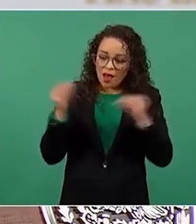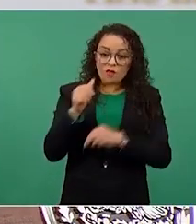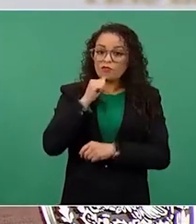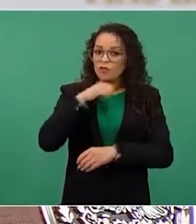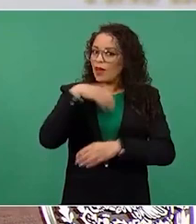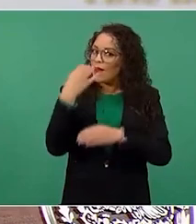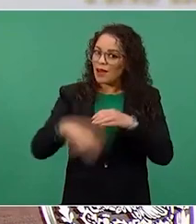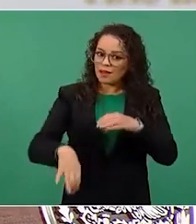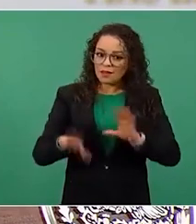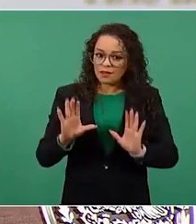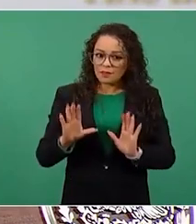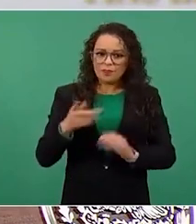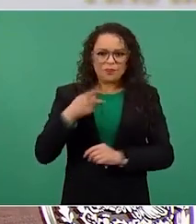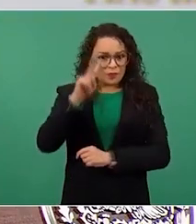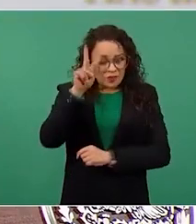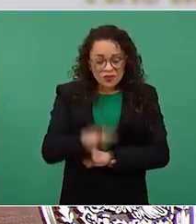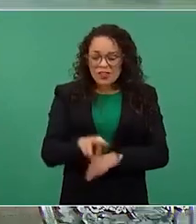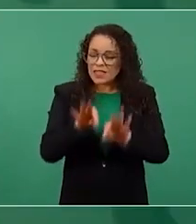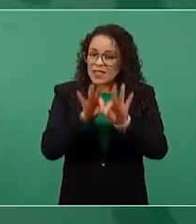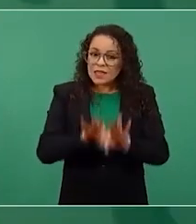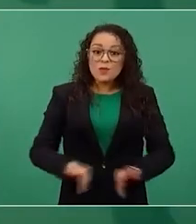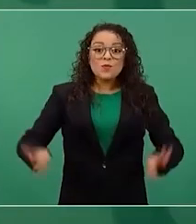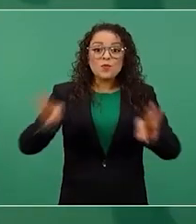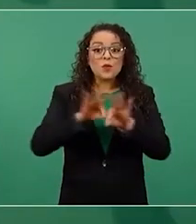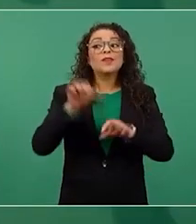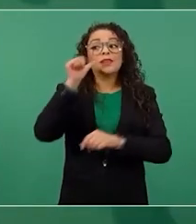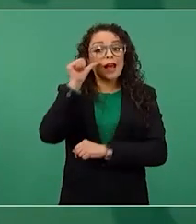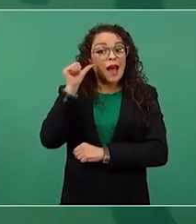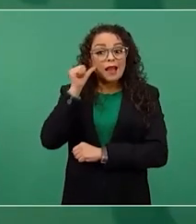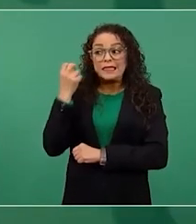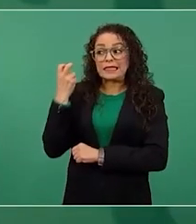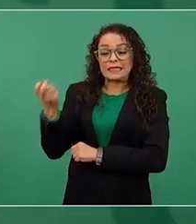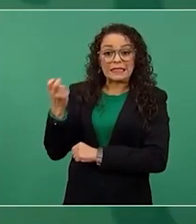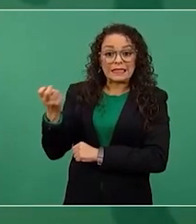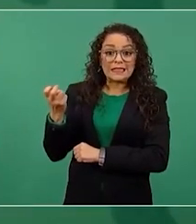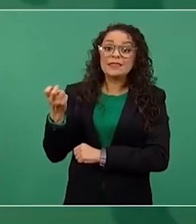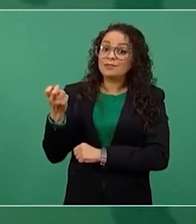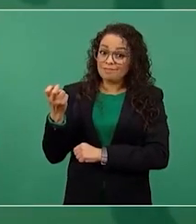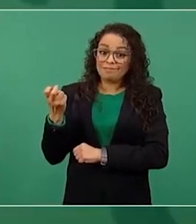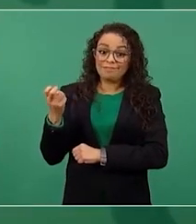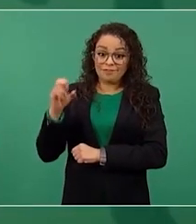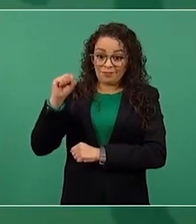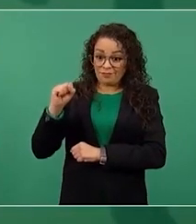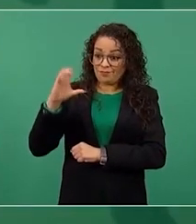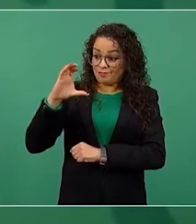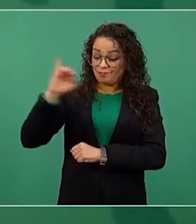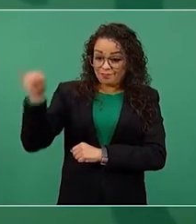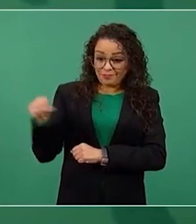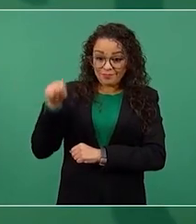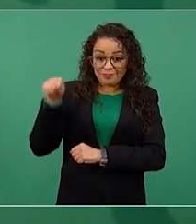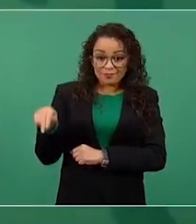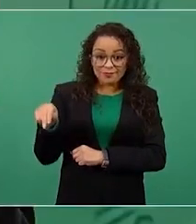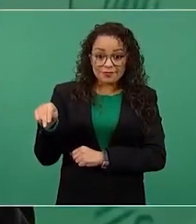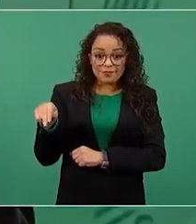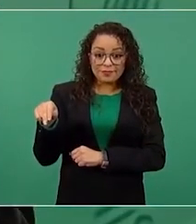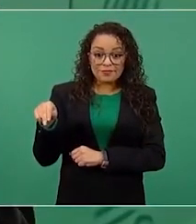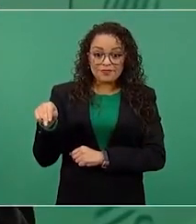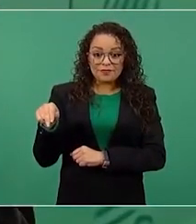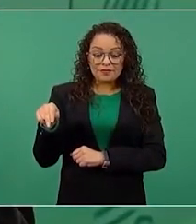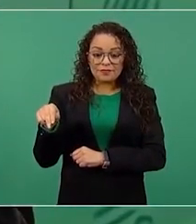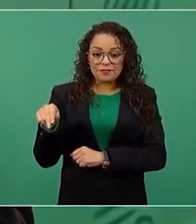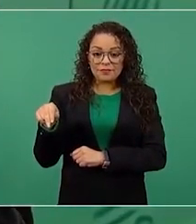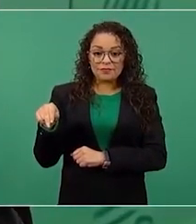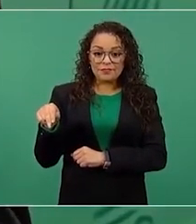fue muy importante lo de ayer, el que la Suprema Corte haya